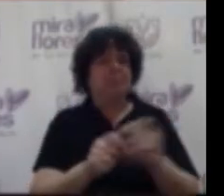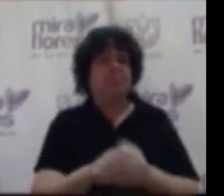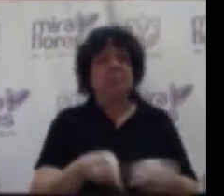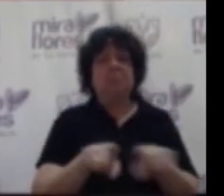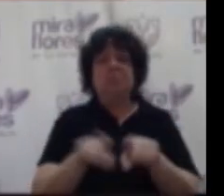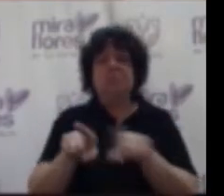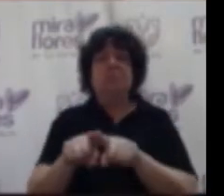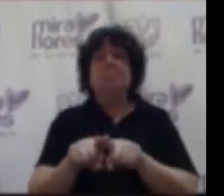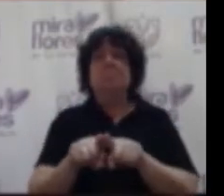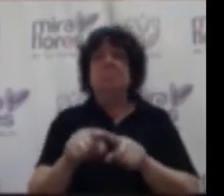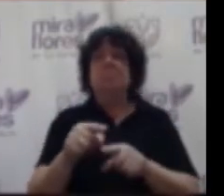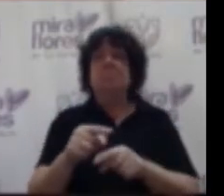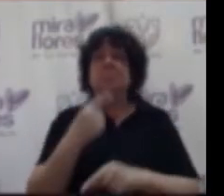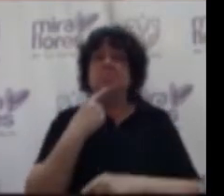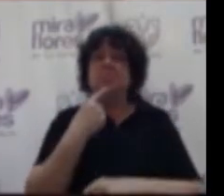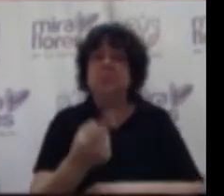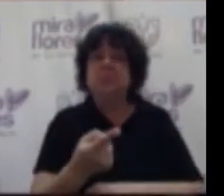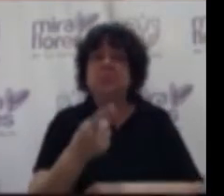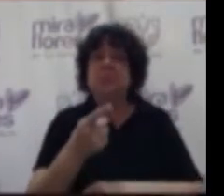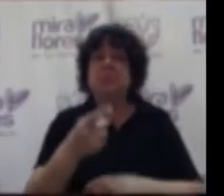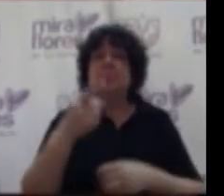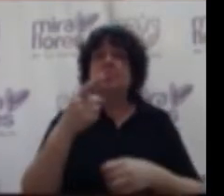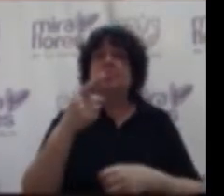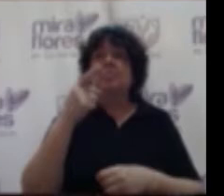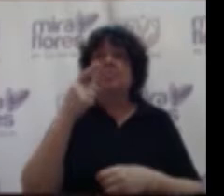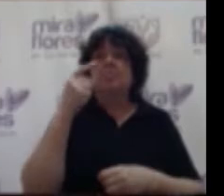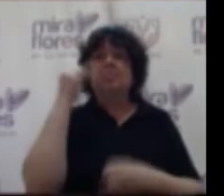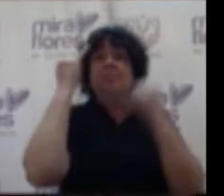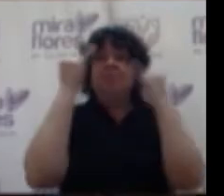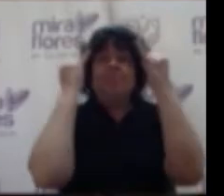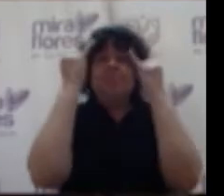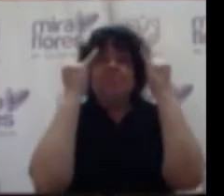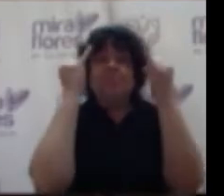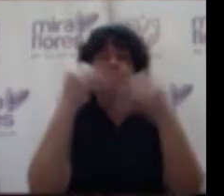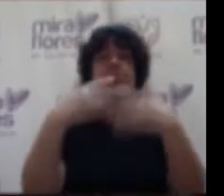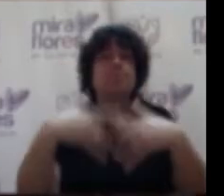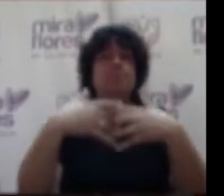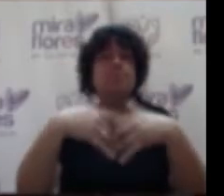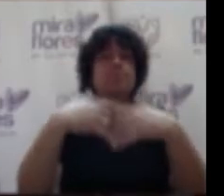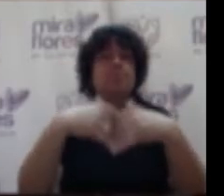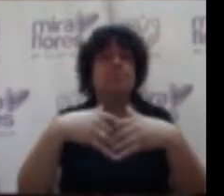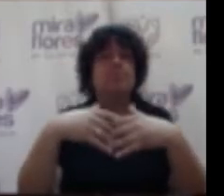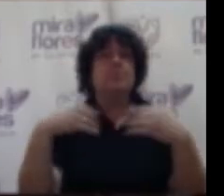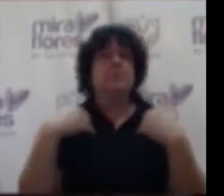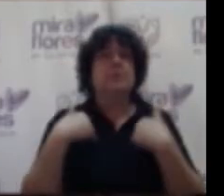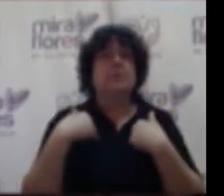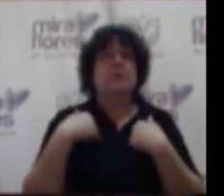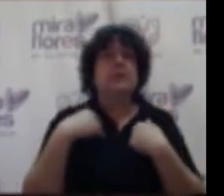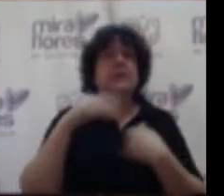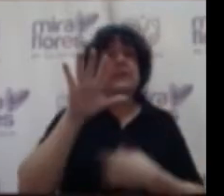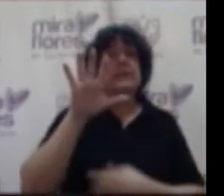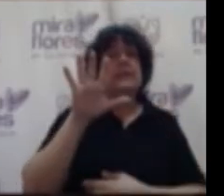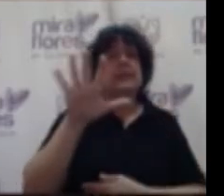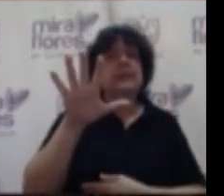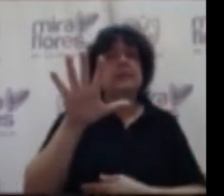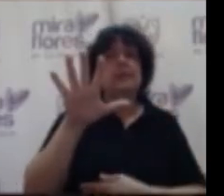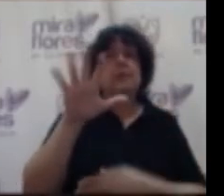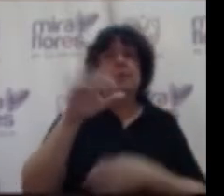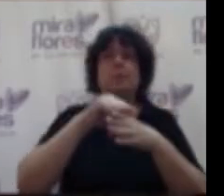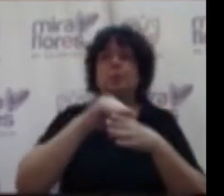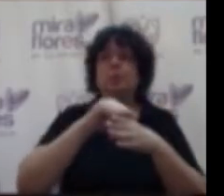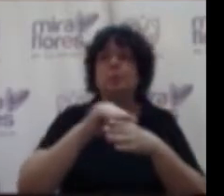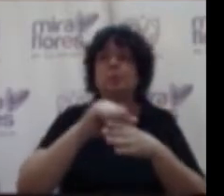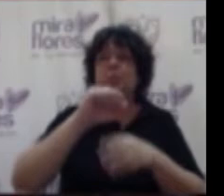también resaltar que de por ejemplo de creatividad empresarial tenemos ya cinco prácticas